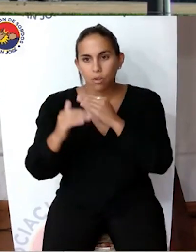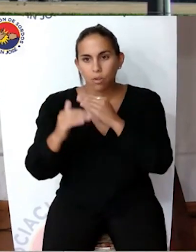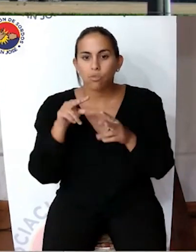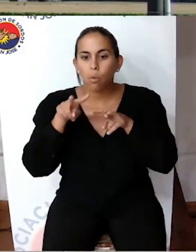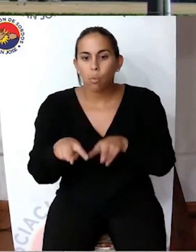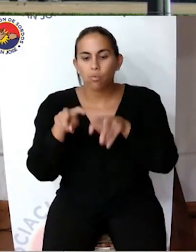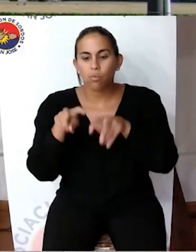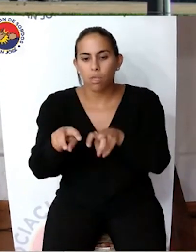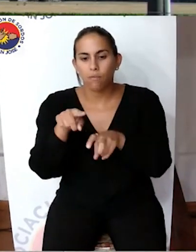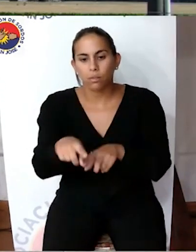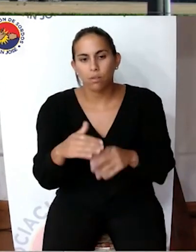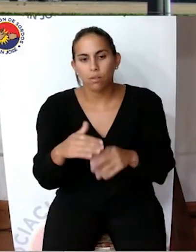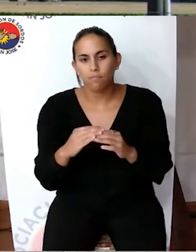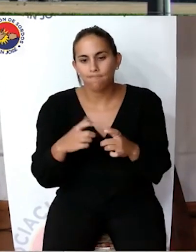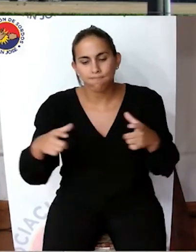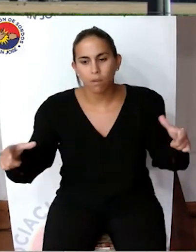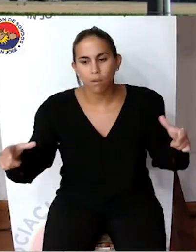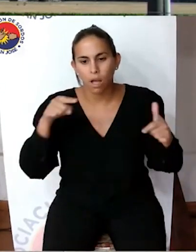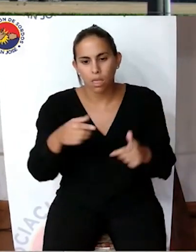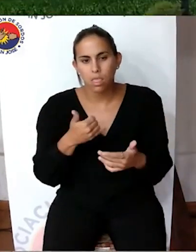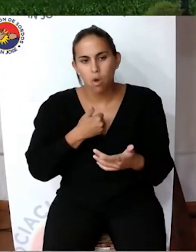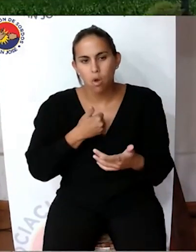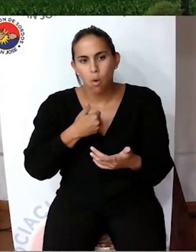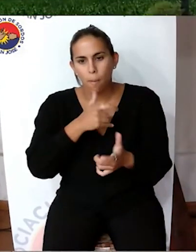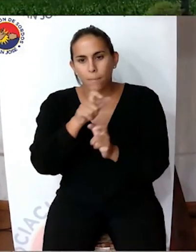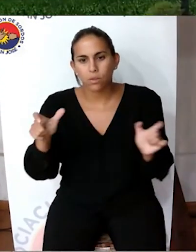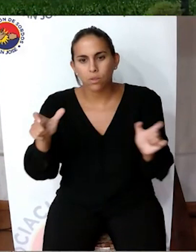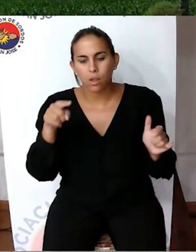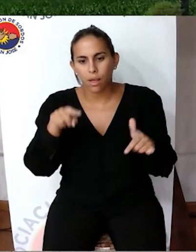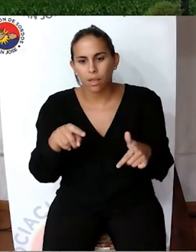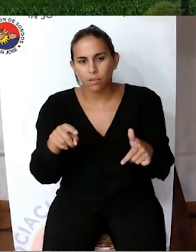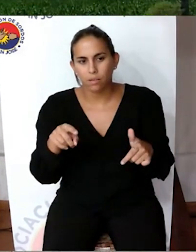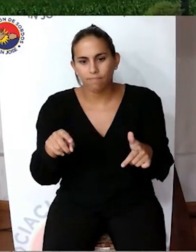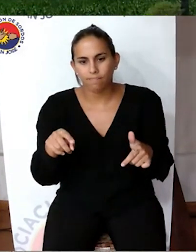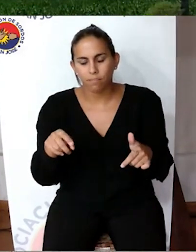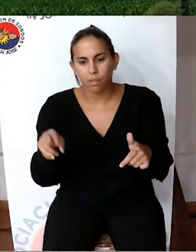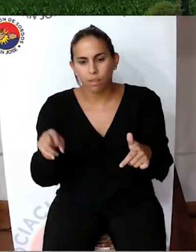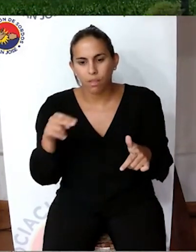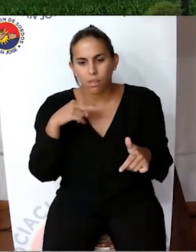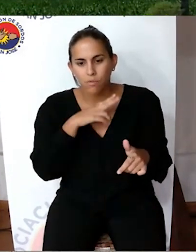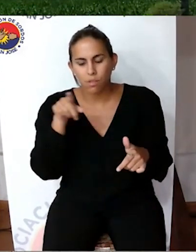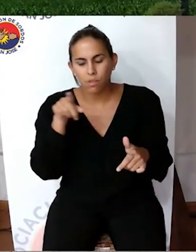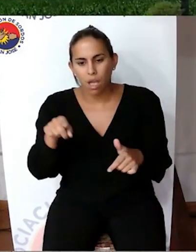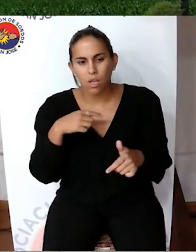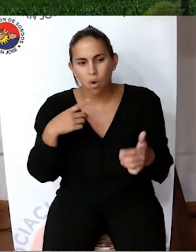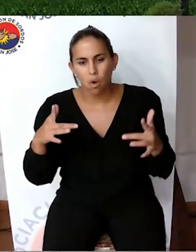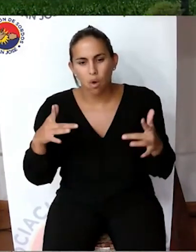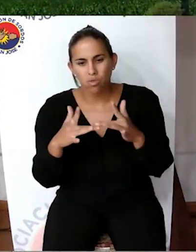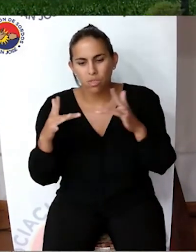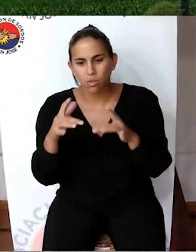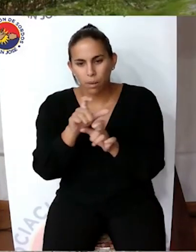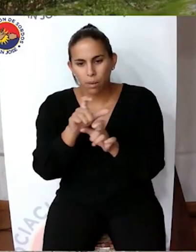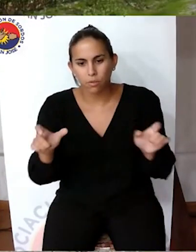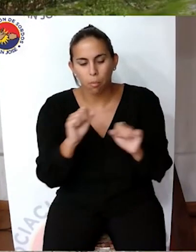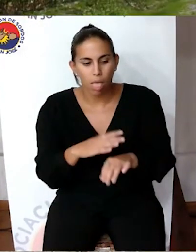transgénicos ha aumentado la exposición de la población a los plaguicidas y el contacto con el ser humano puede darse a